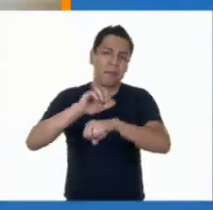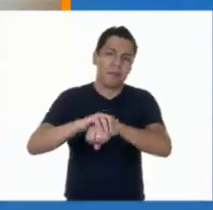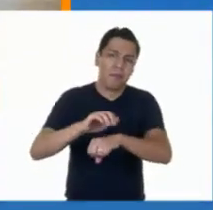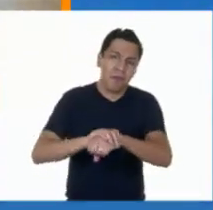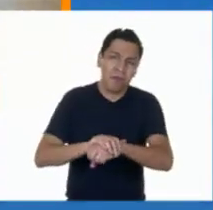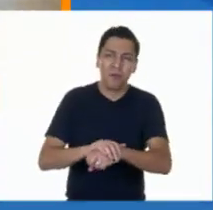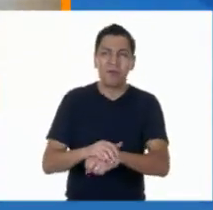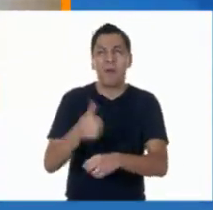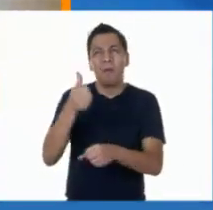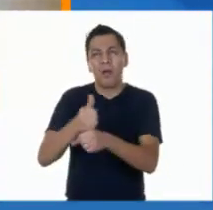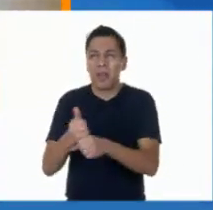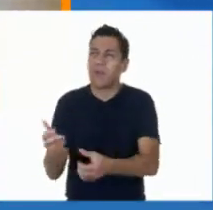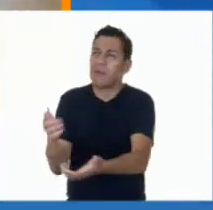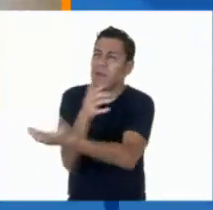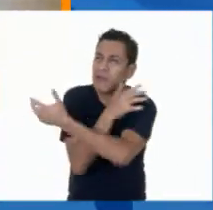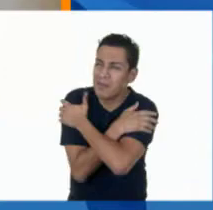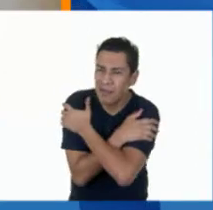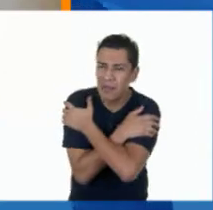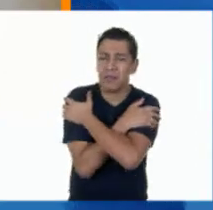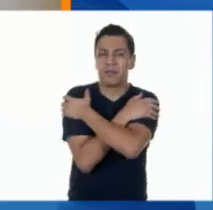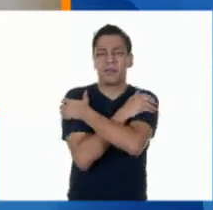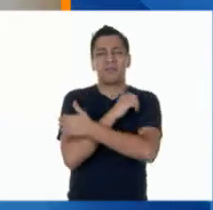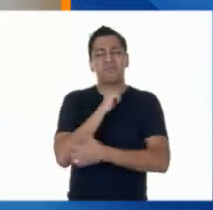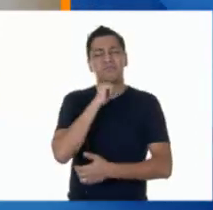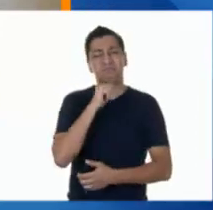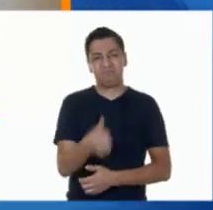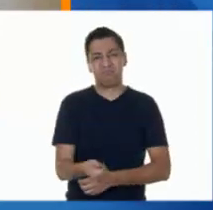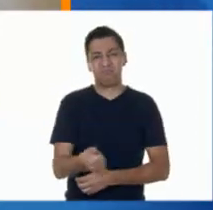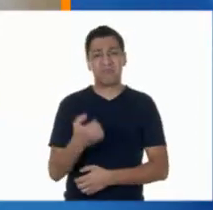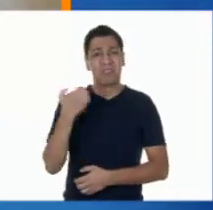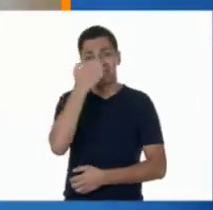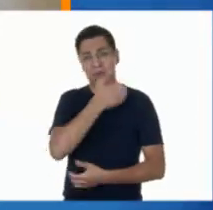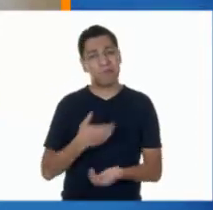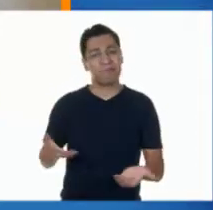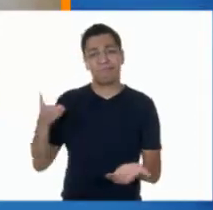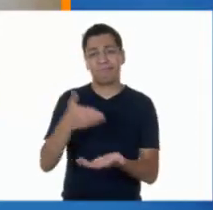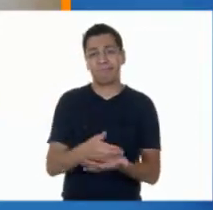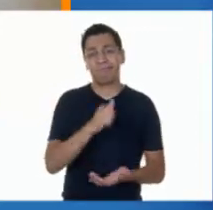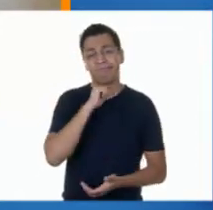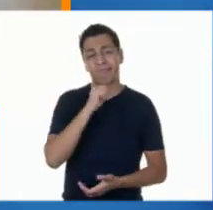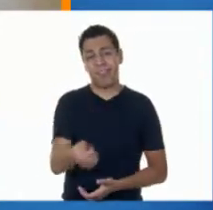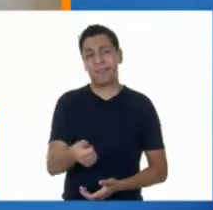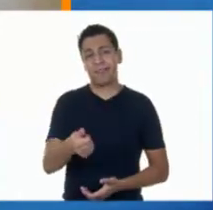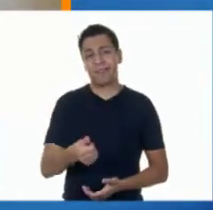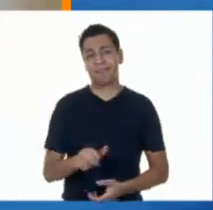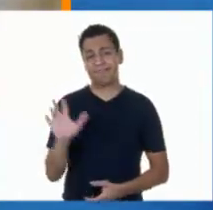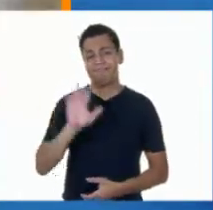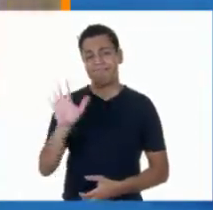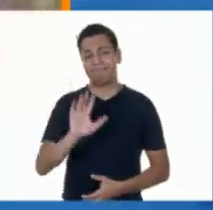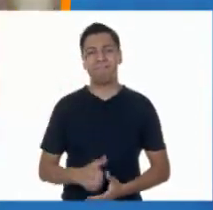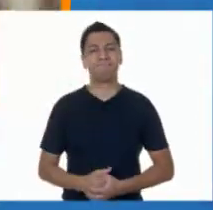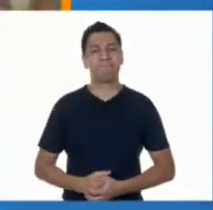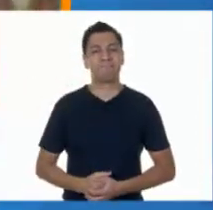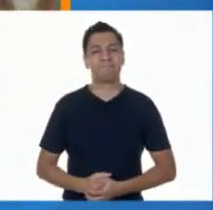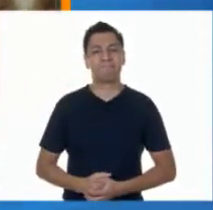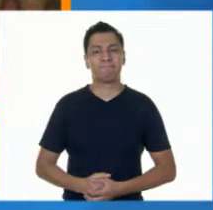abrazar a mis abuelas ni escalar las montañas con mi familia. Gracias y adiós.